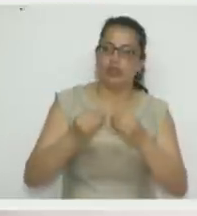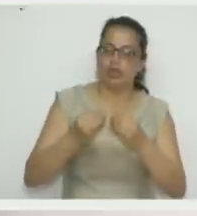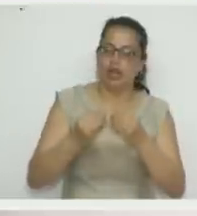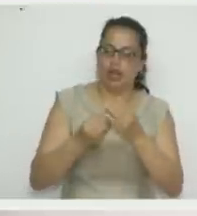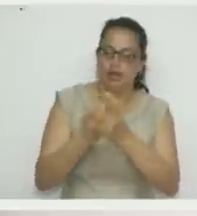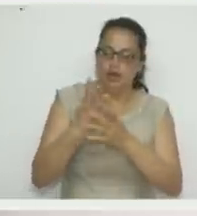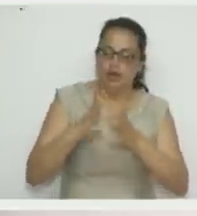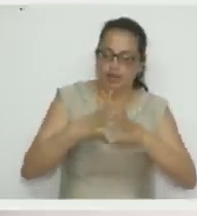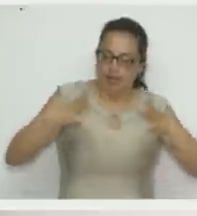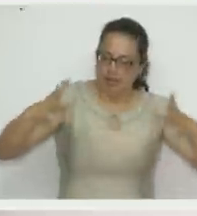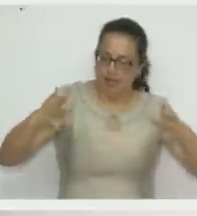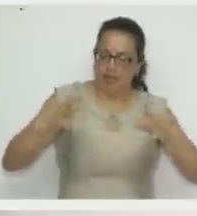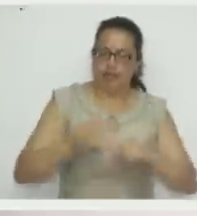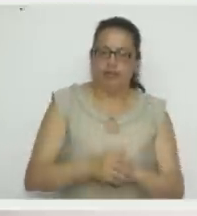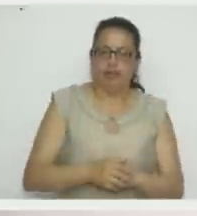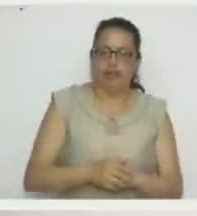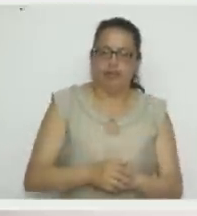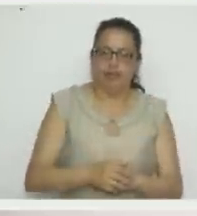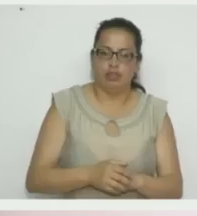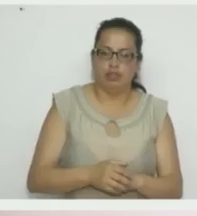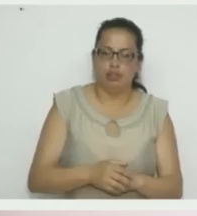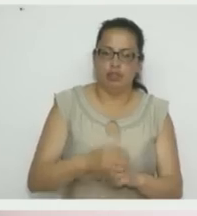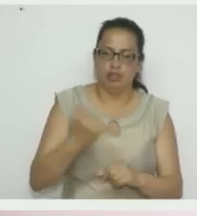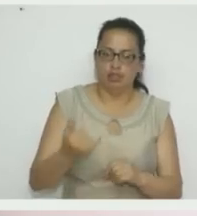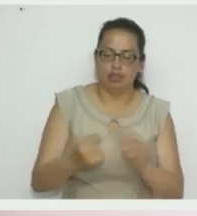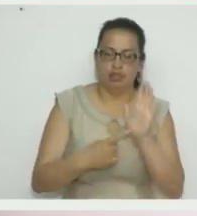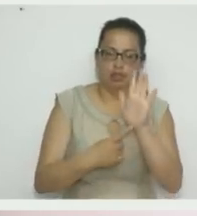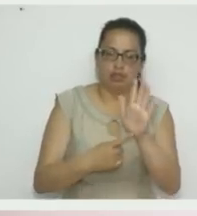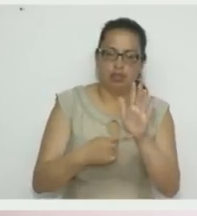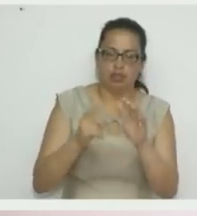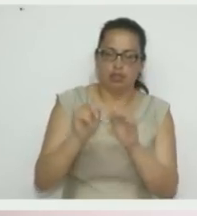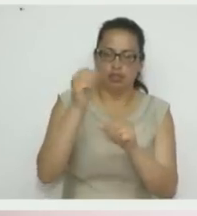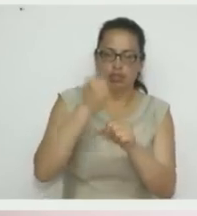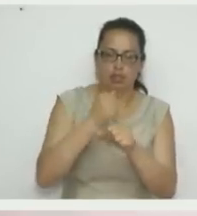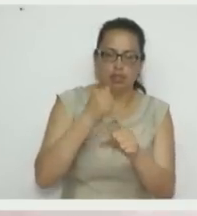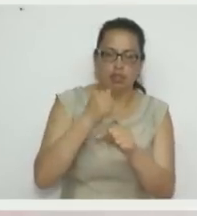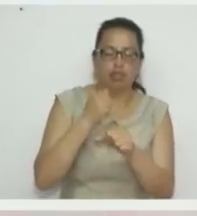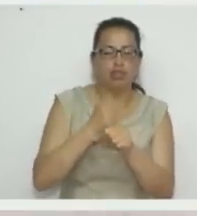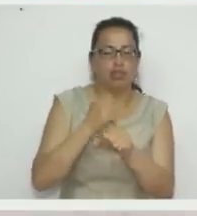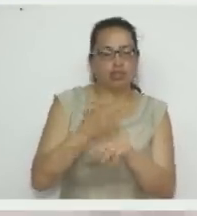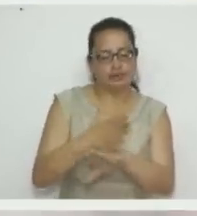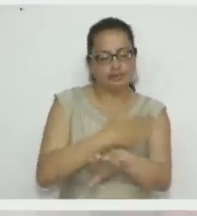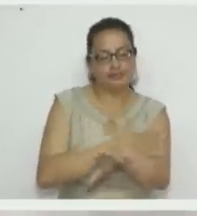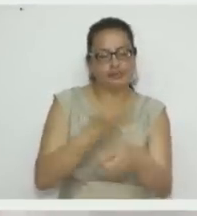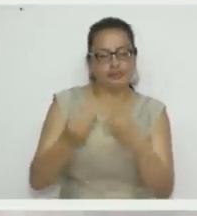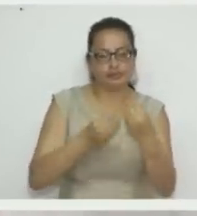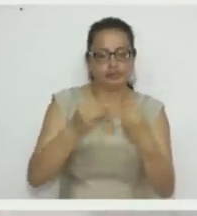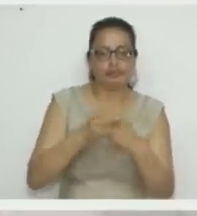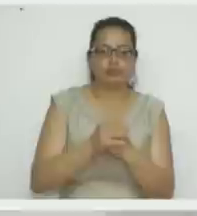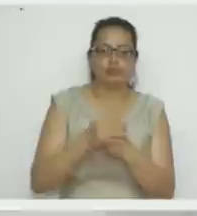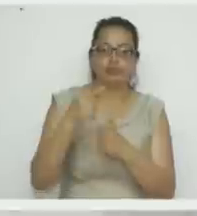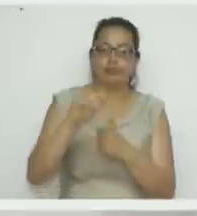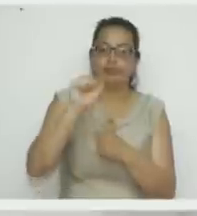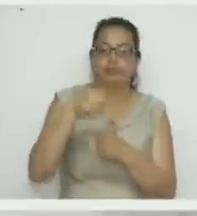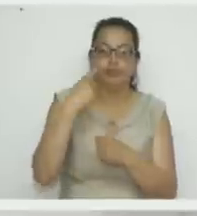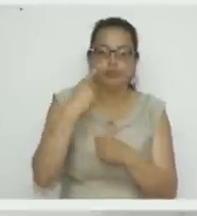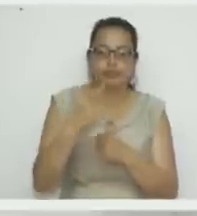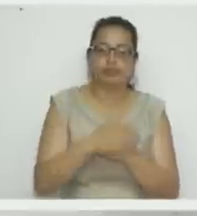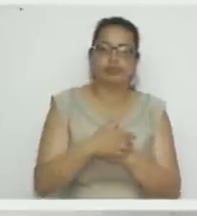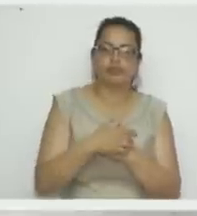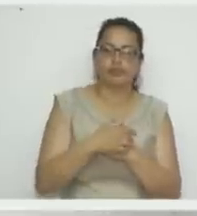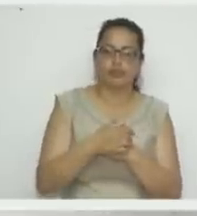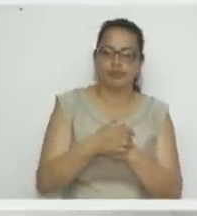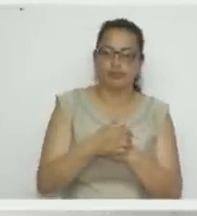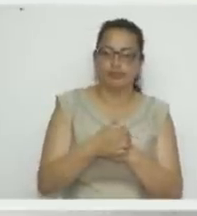tamaño de la florecita. Acá les voy a mostrar una de las flores que la profe nos trajo, para que ustedes también las elaboren.